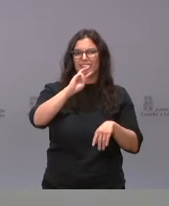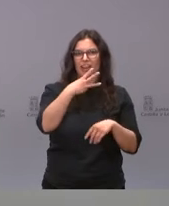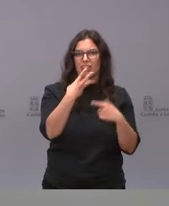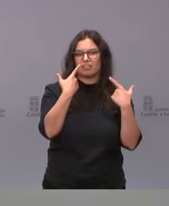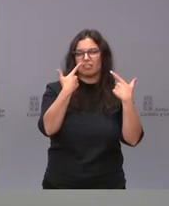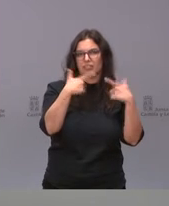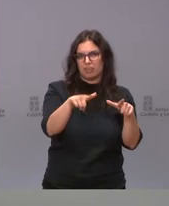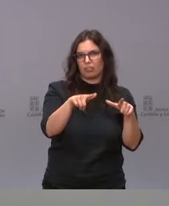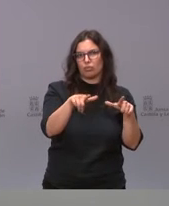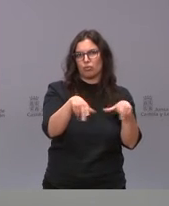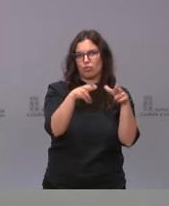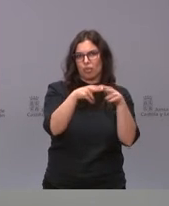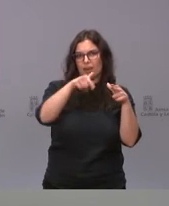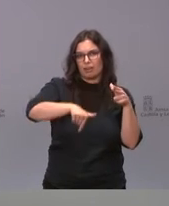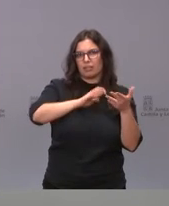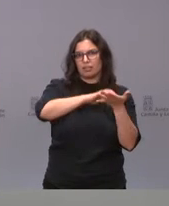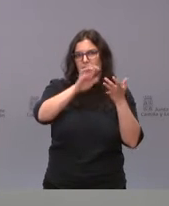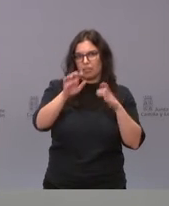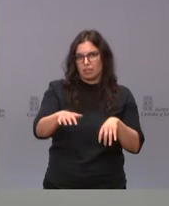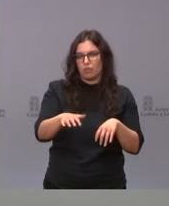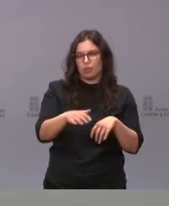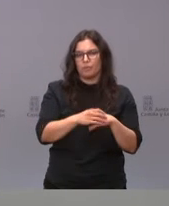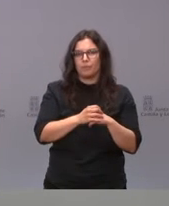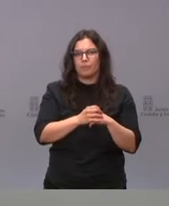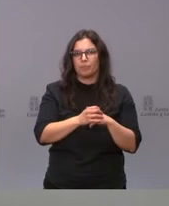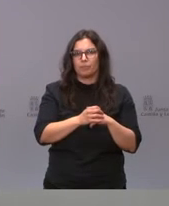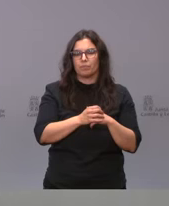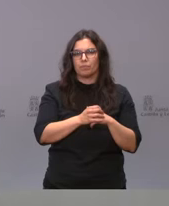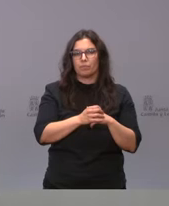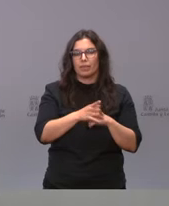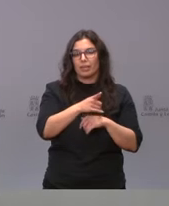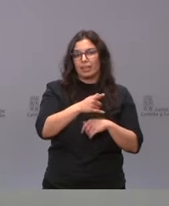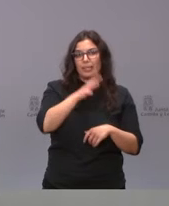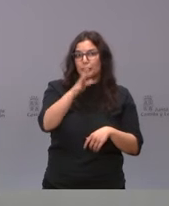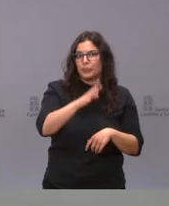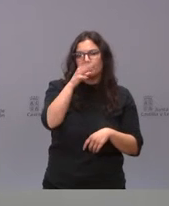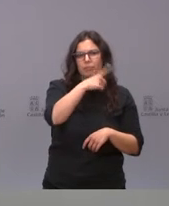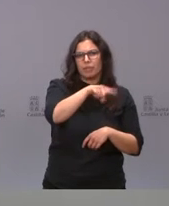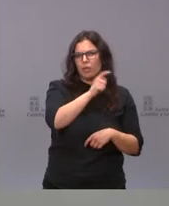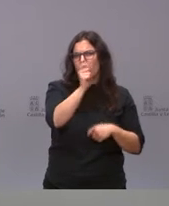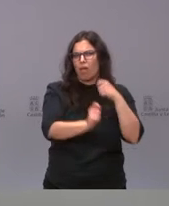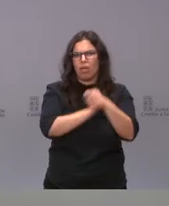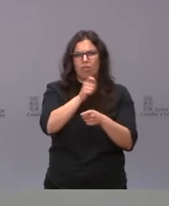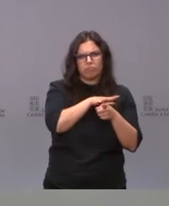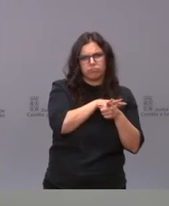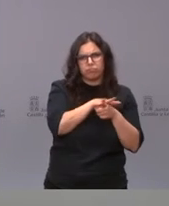en Castilla y León, la contribución inestimable que realizan,